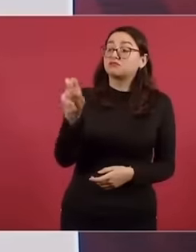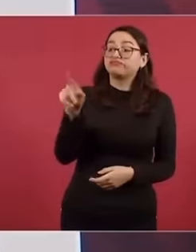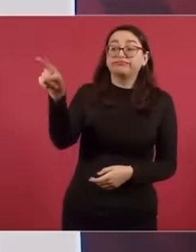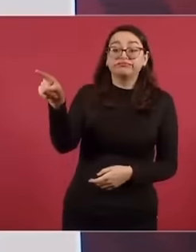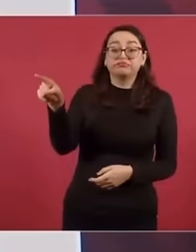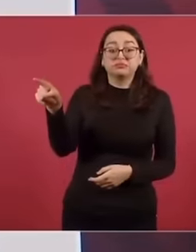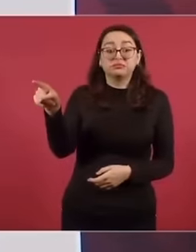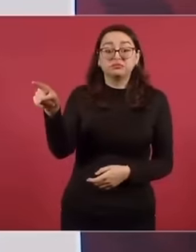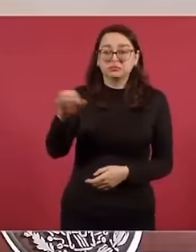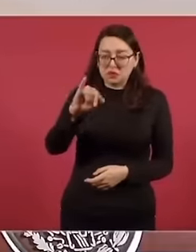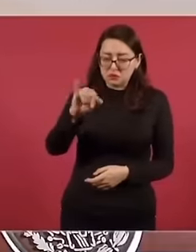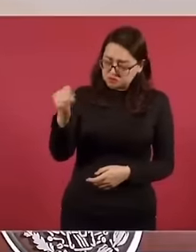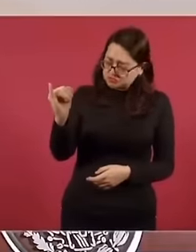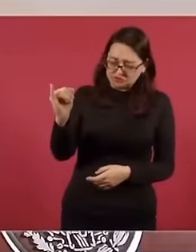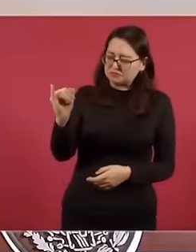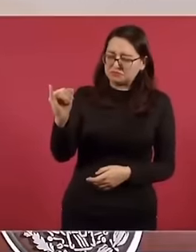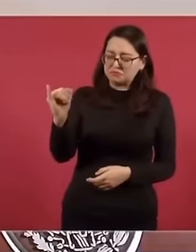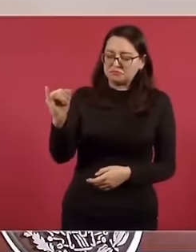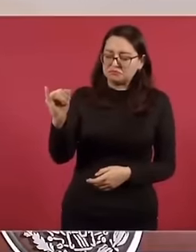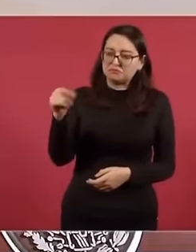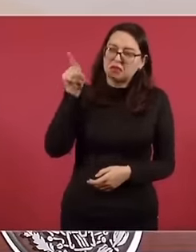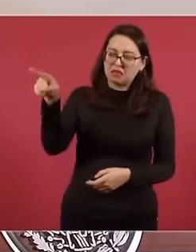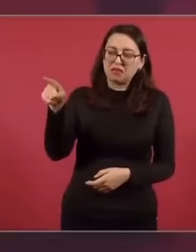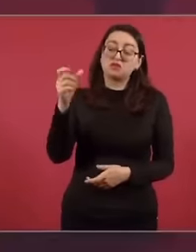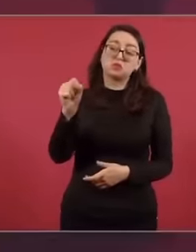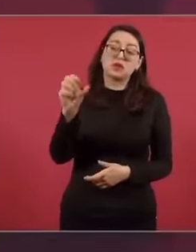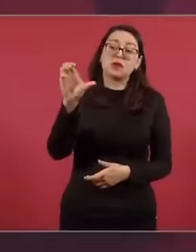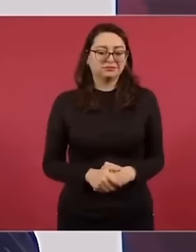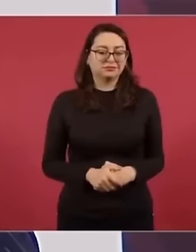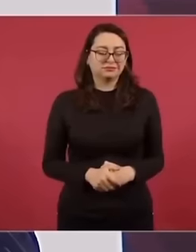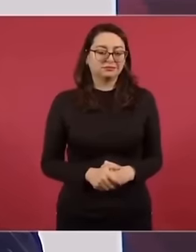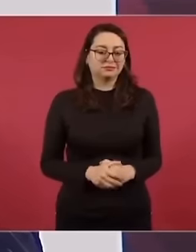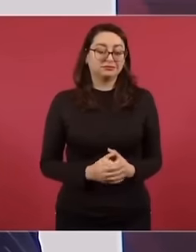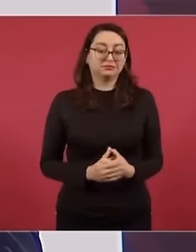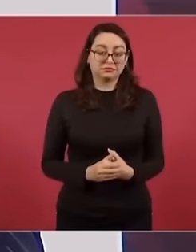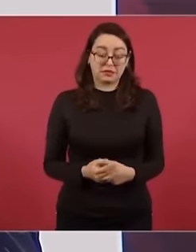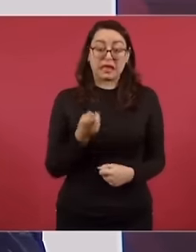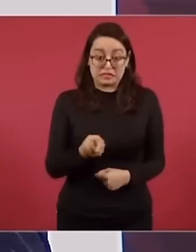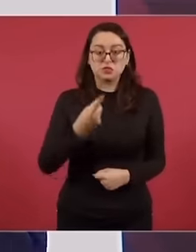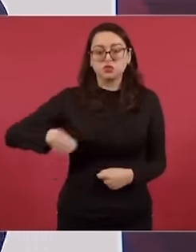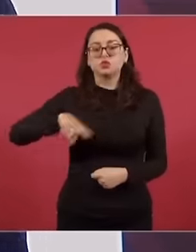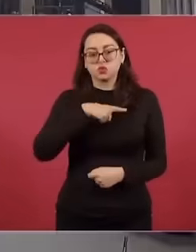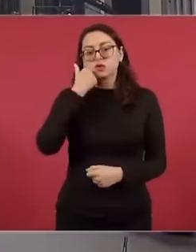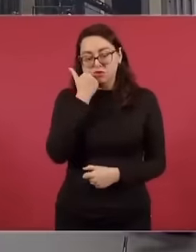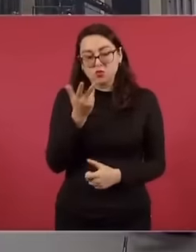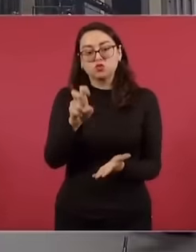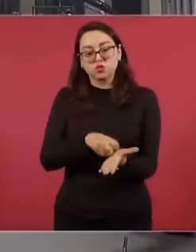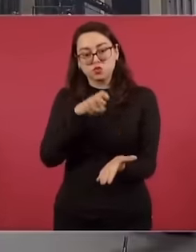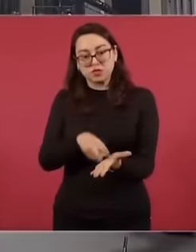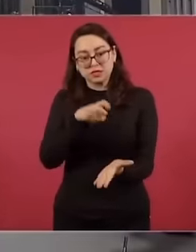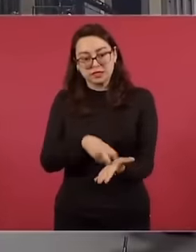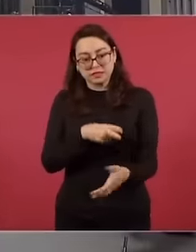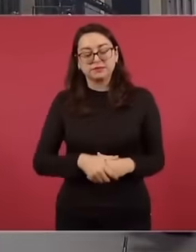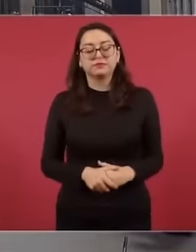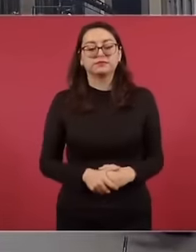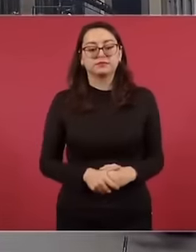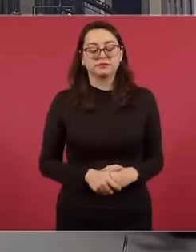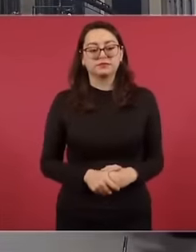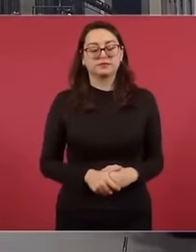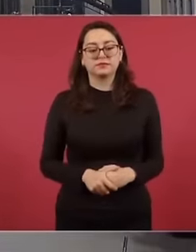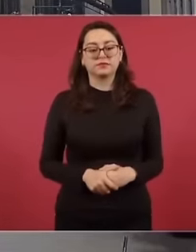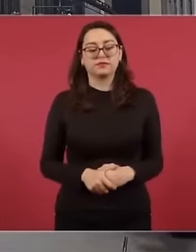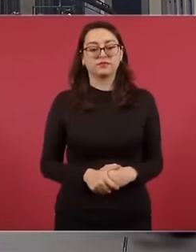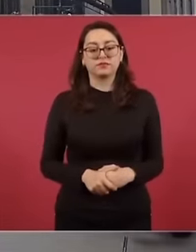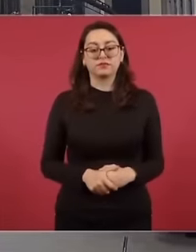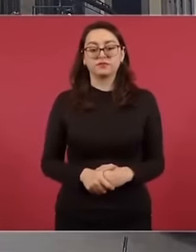del Derecho del Chueco. De lo chueco. Entonces eso es lo que vamos a tratar. En cuanto a edad, presidente, regresarán a los... Ah, aquí está.